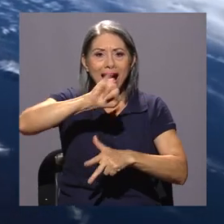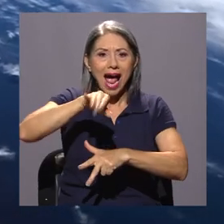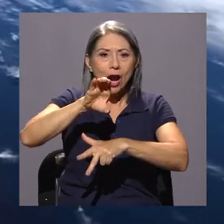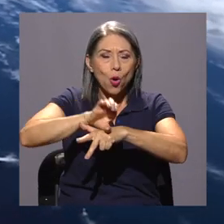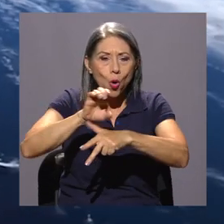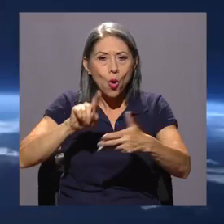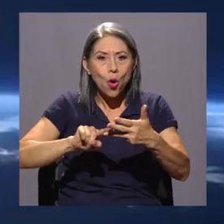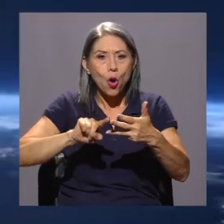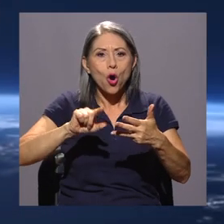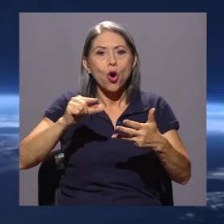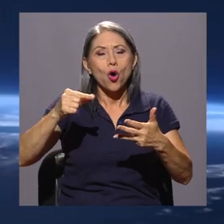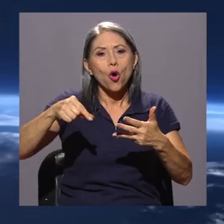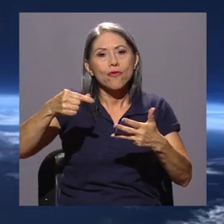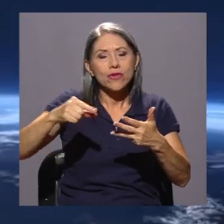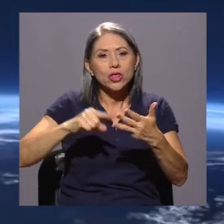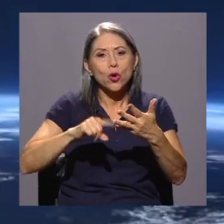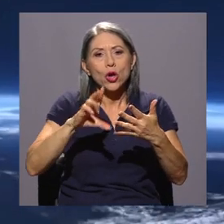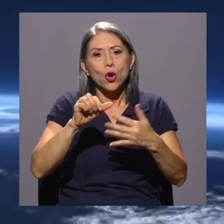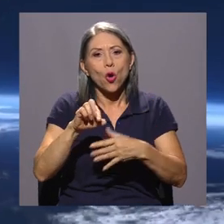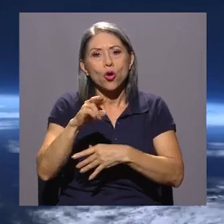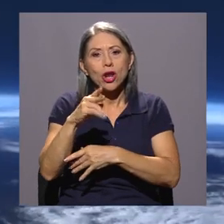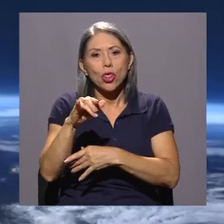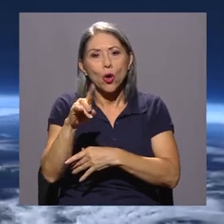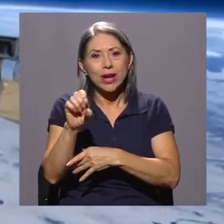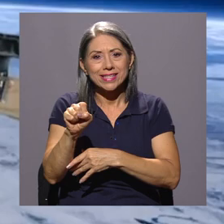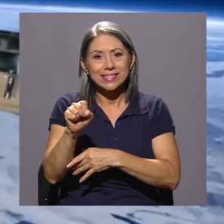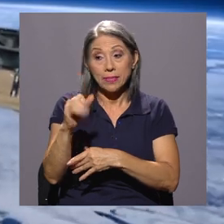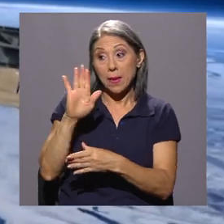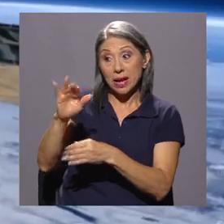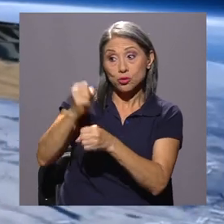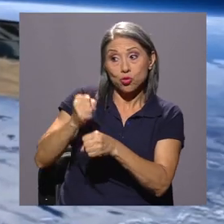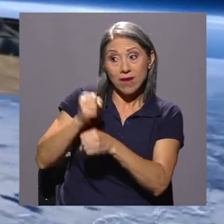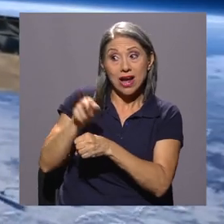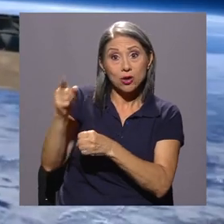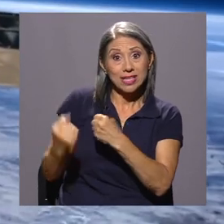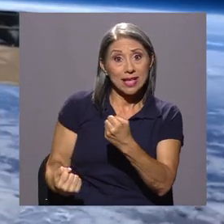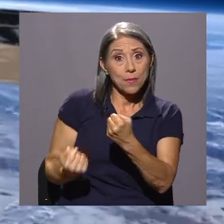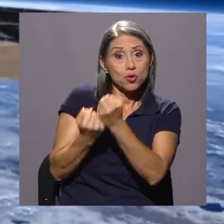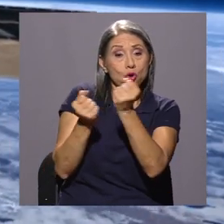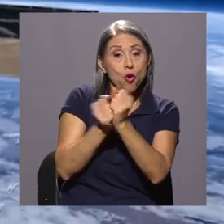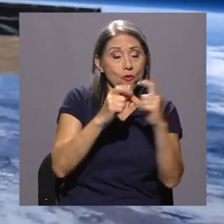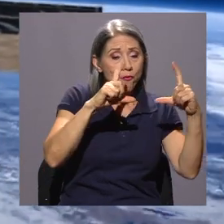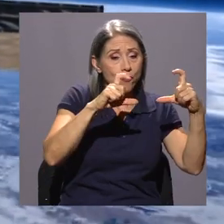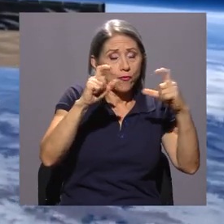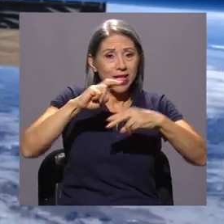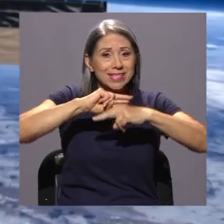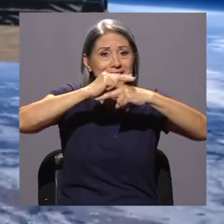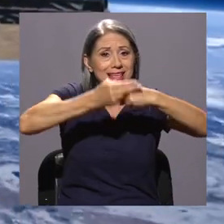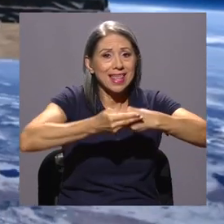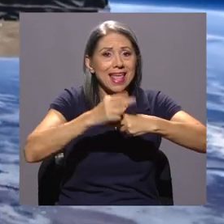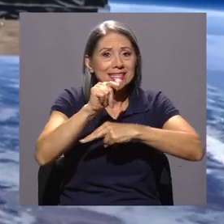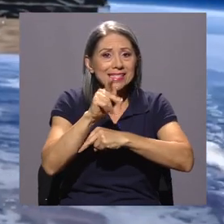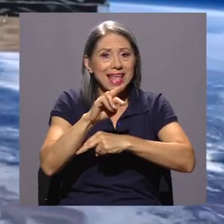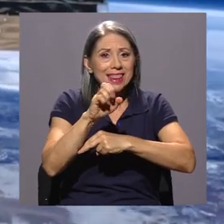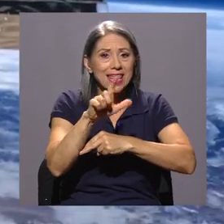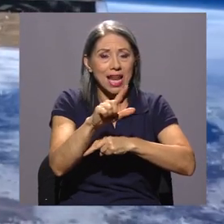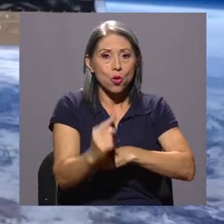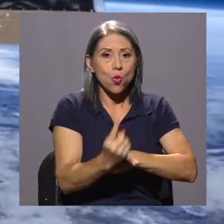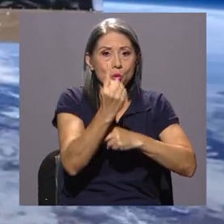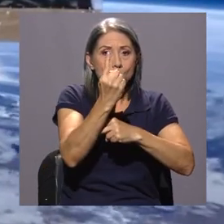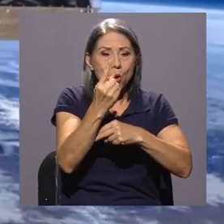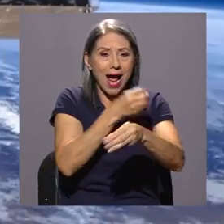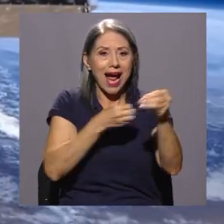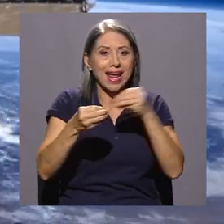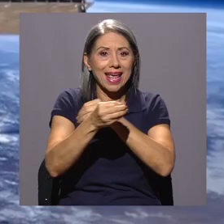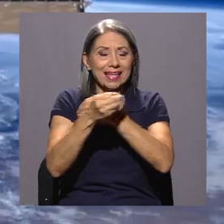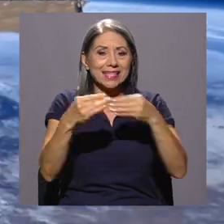Golfito y Corredores. Para su trabajo, la geóloga se apoyó en fotografías procedentes de los satélites Sentinel-1, de